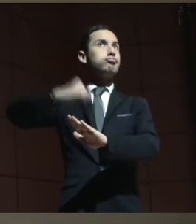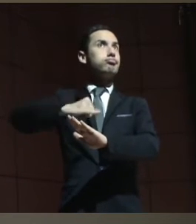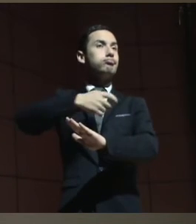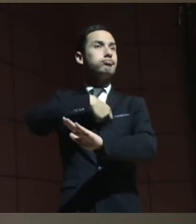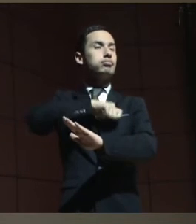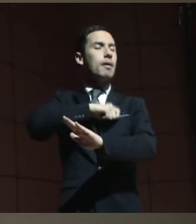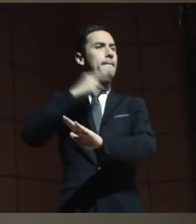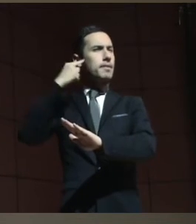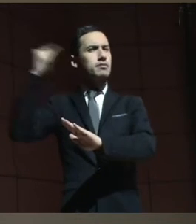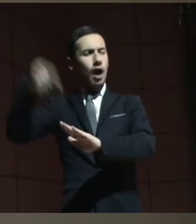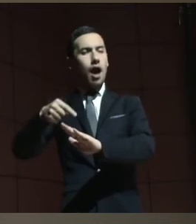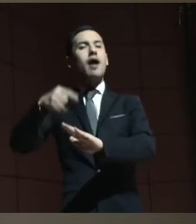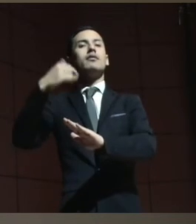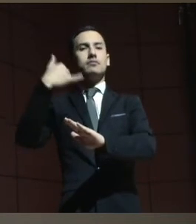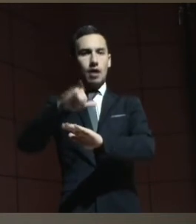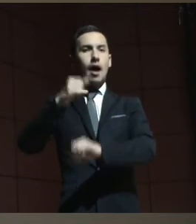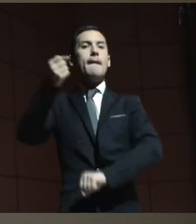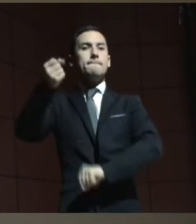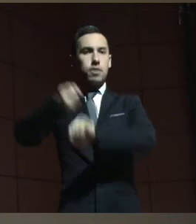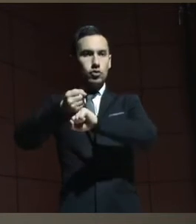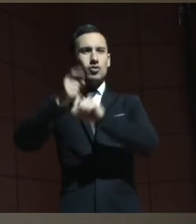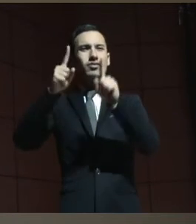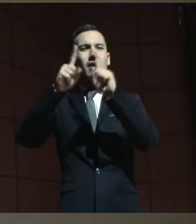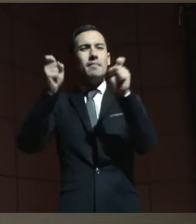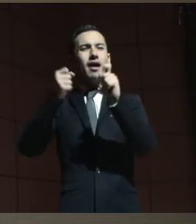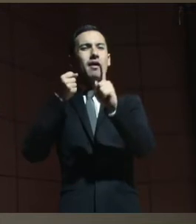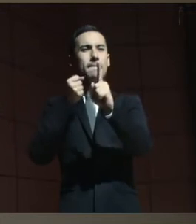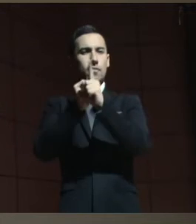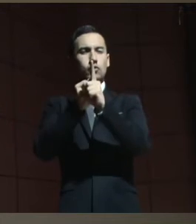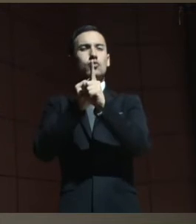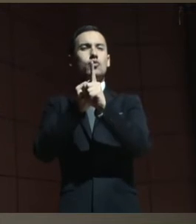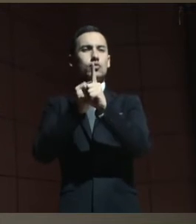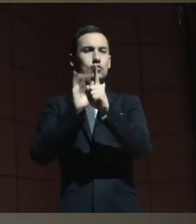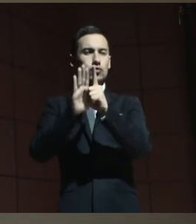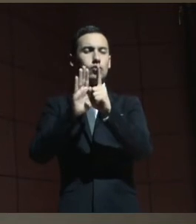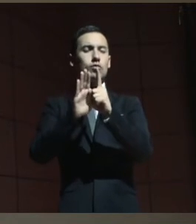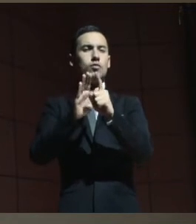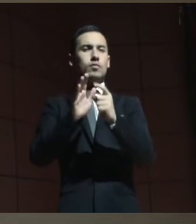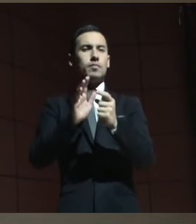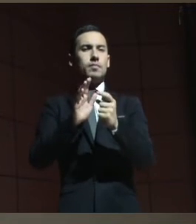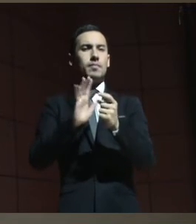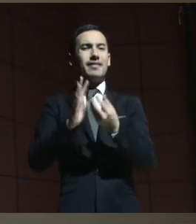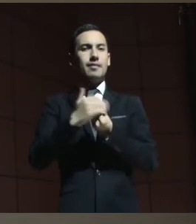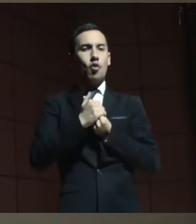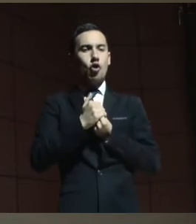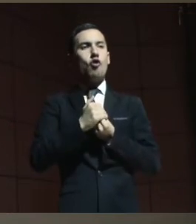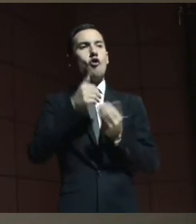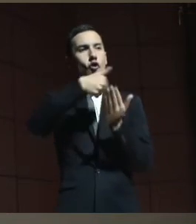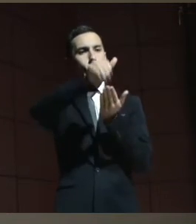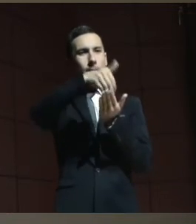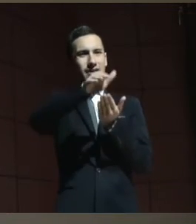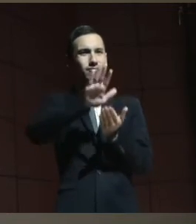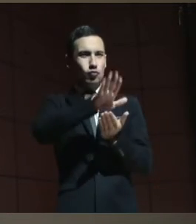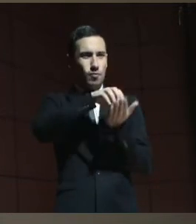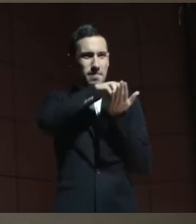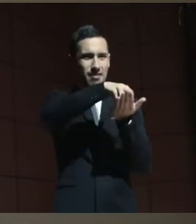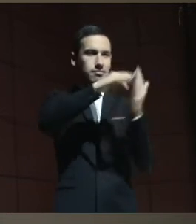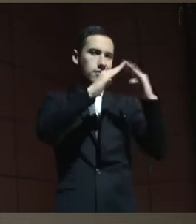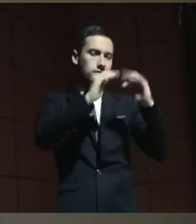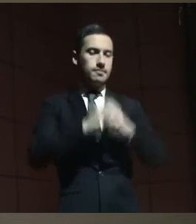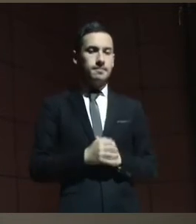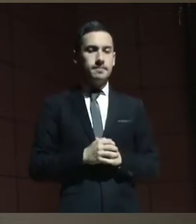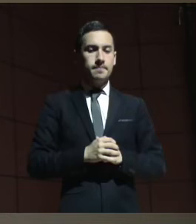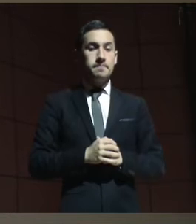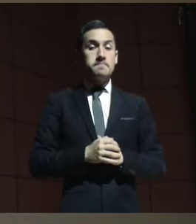hermano fue su apoyo, un apoyo patrimonial, frente a la compra de un bien. En realidad el problema lo